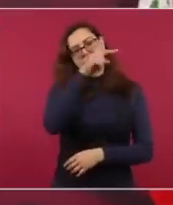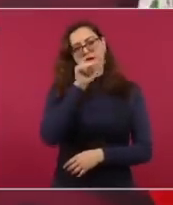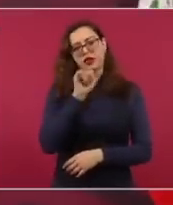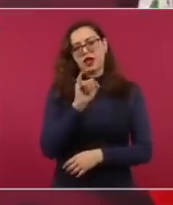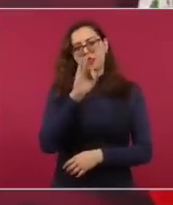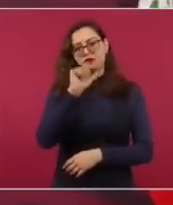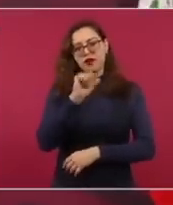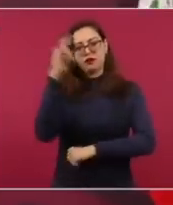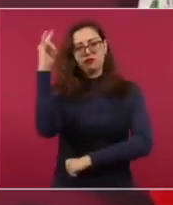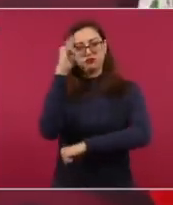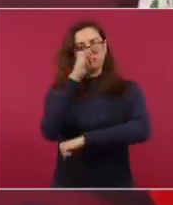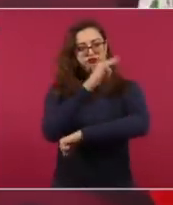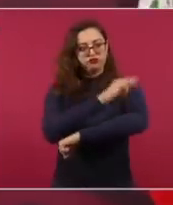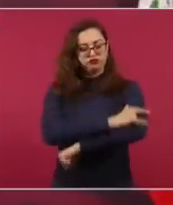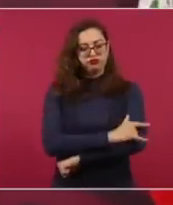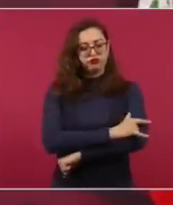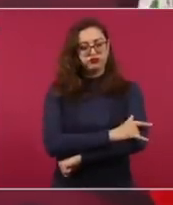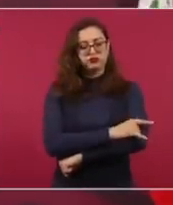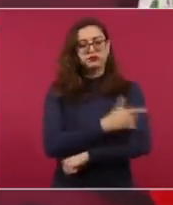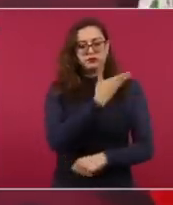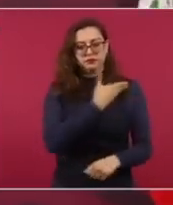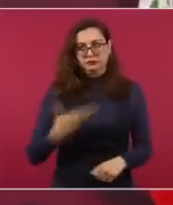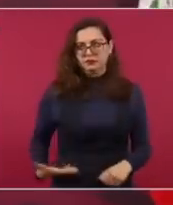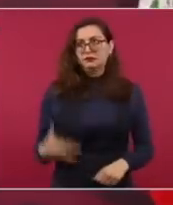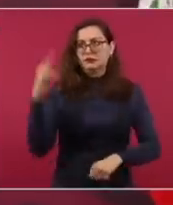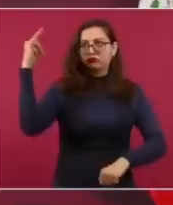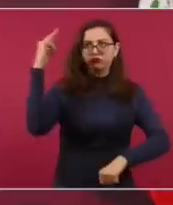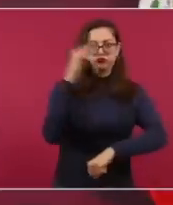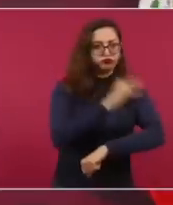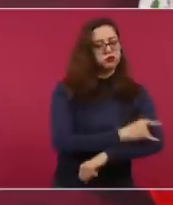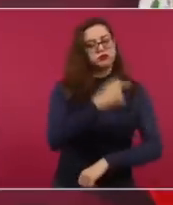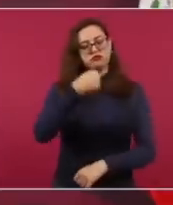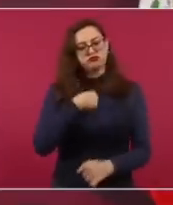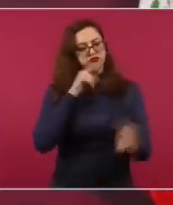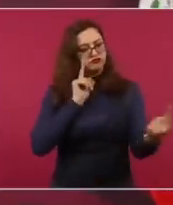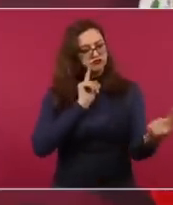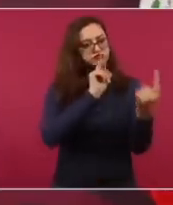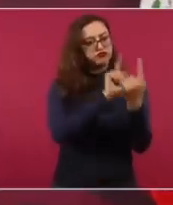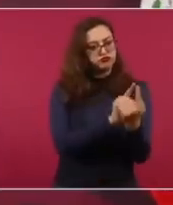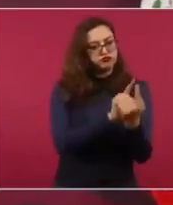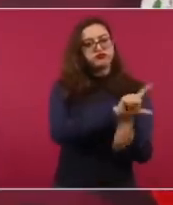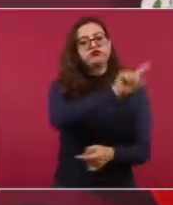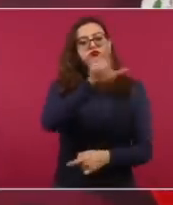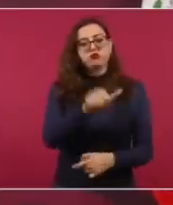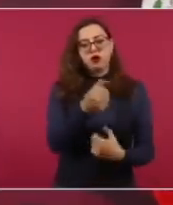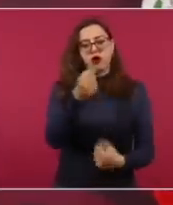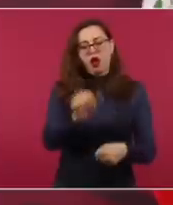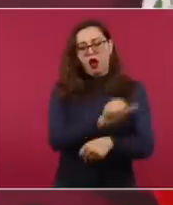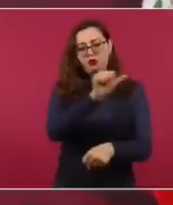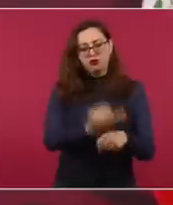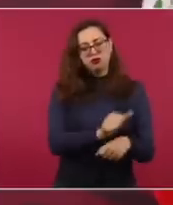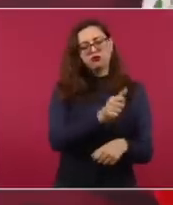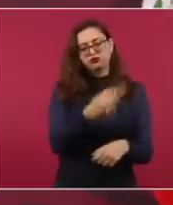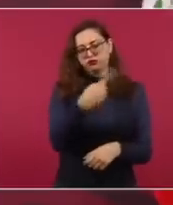Ángeles en el camino, una de las cosas que me comentó es